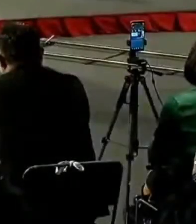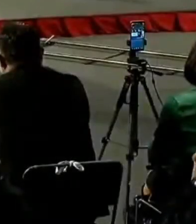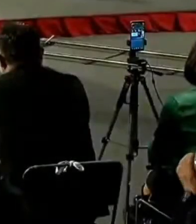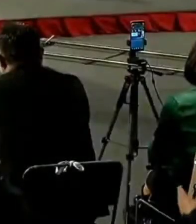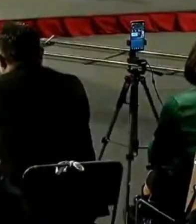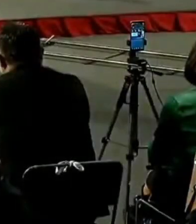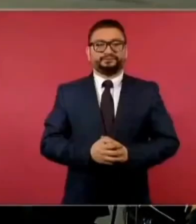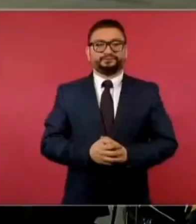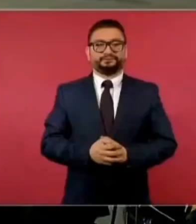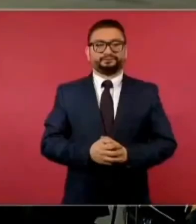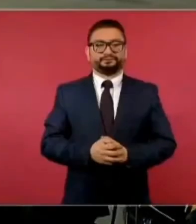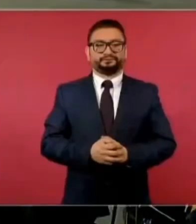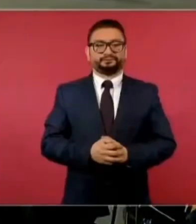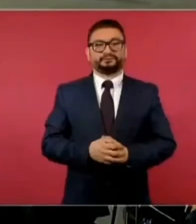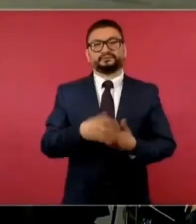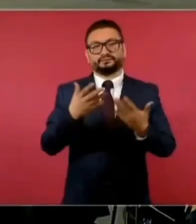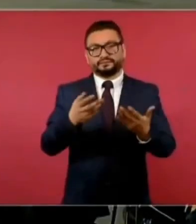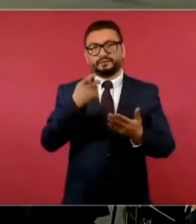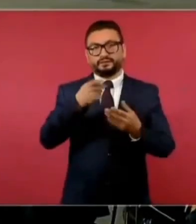las publicaciones.